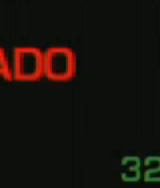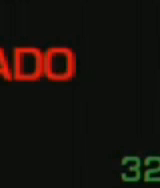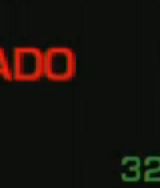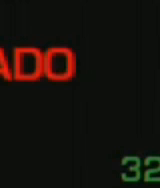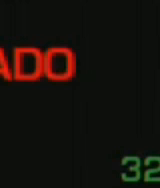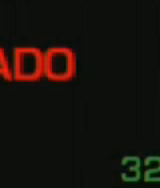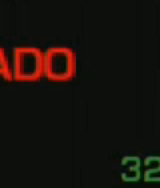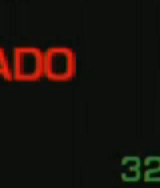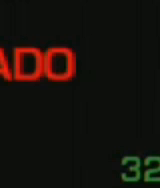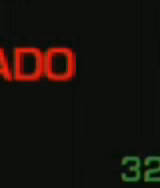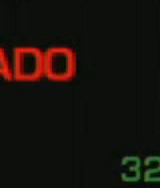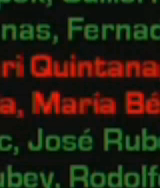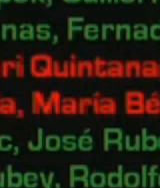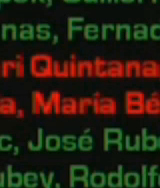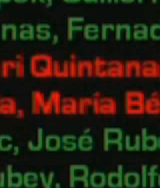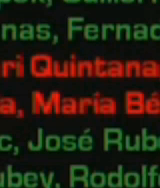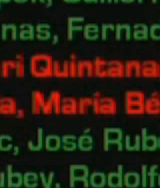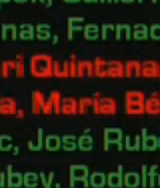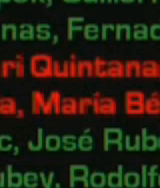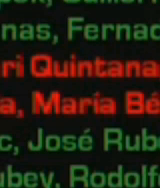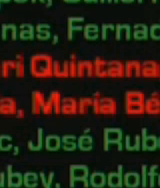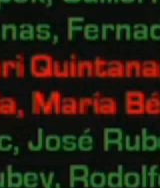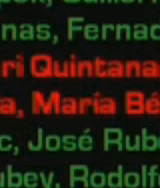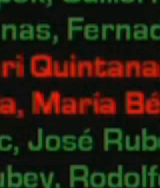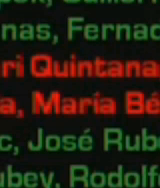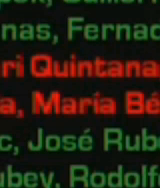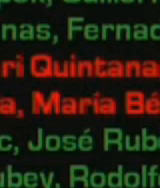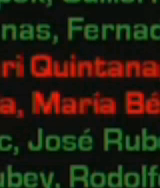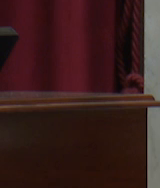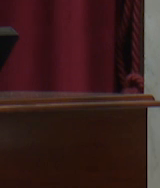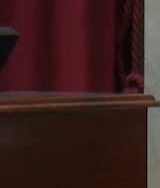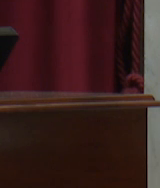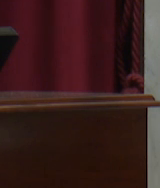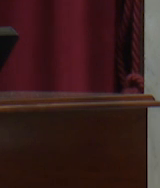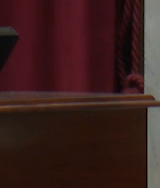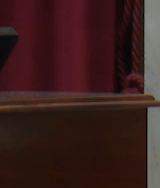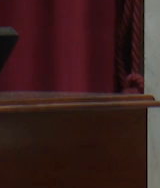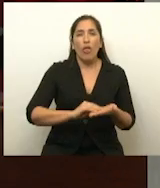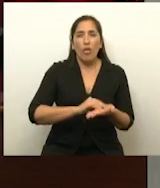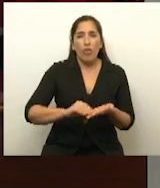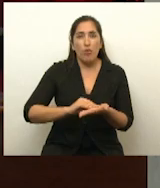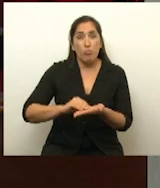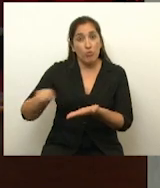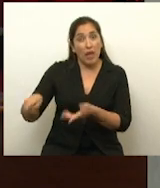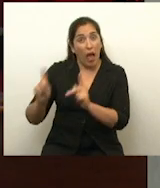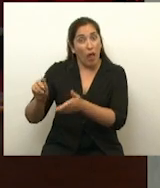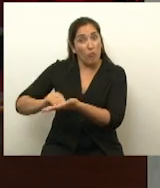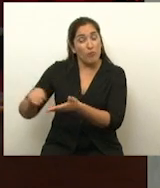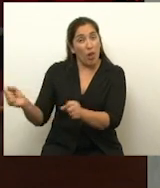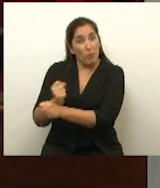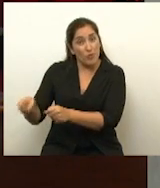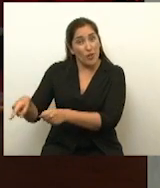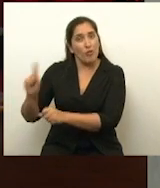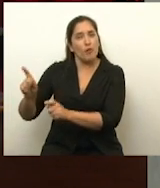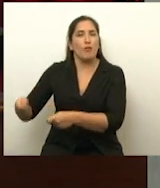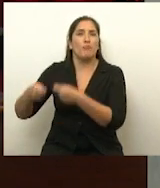consecuencia la versión de diputados al Poder Ejecutivo Nacional. Se comunica al Poder Ejecutivo.